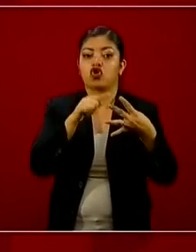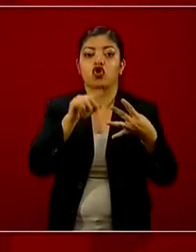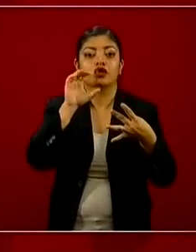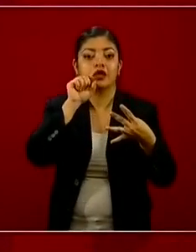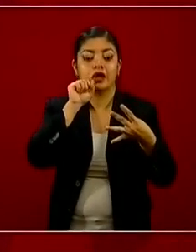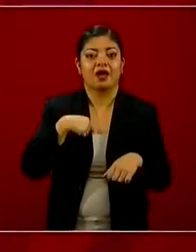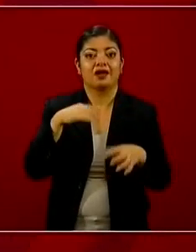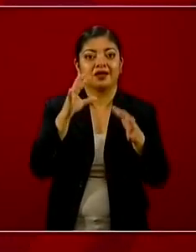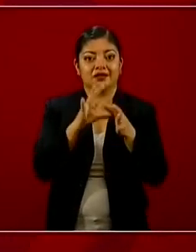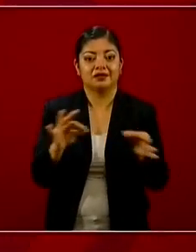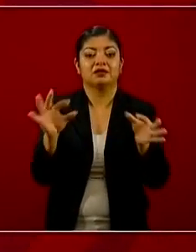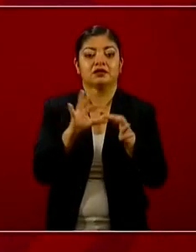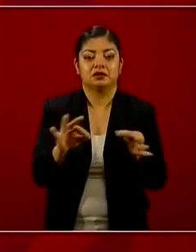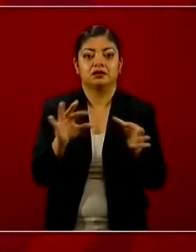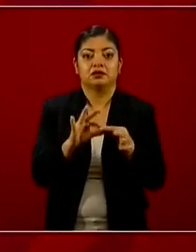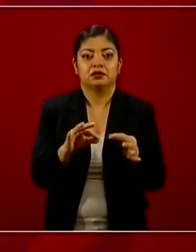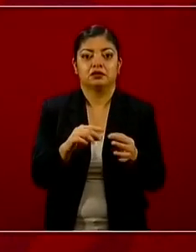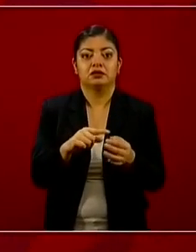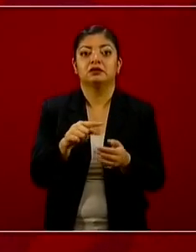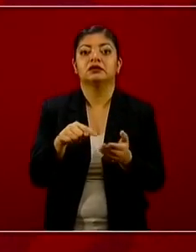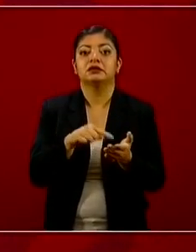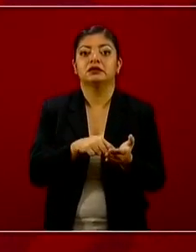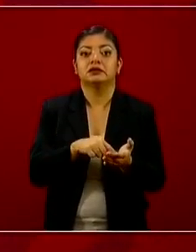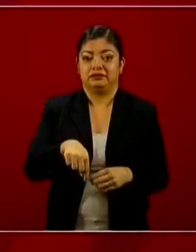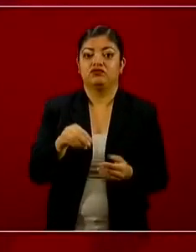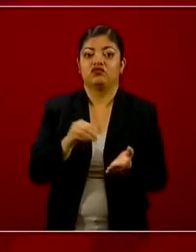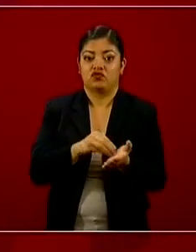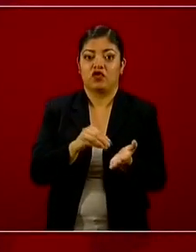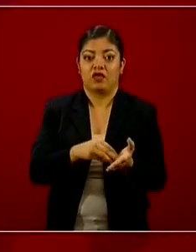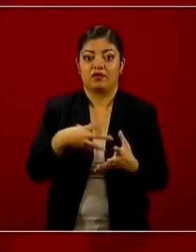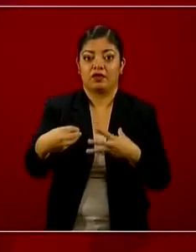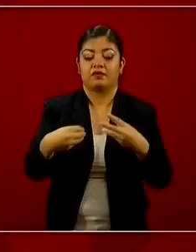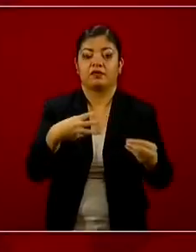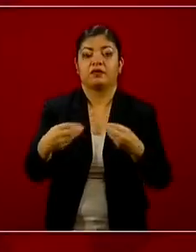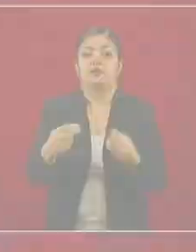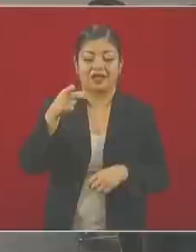país se mantiene todavía un alto riesgo de contagio.